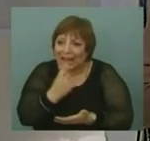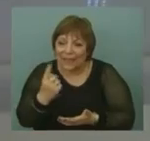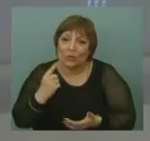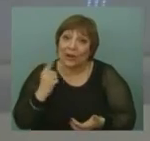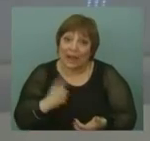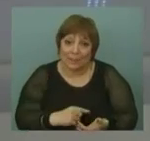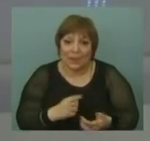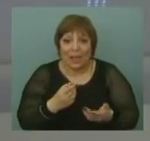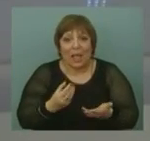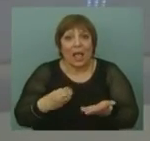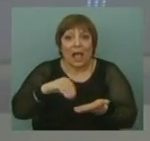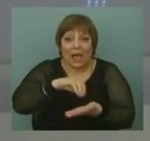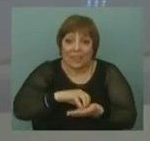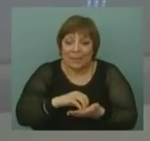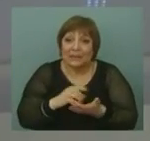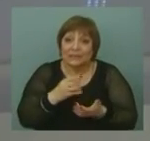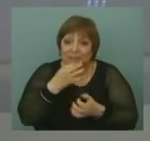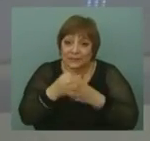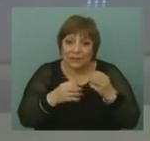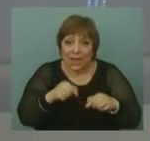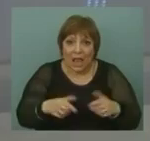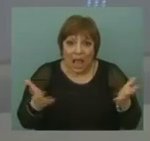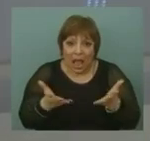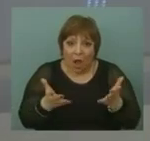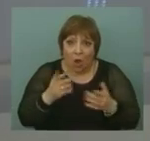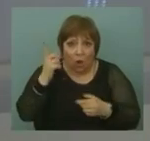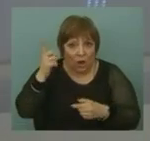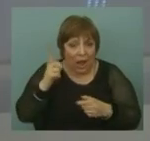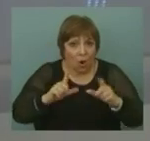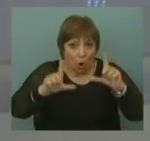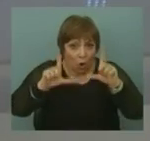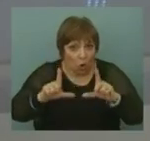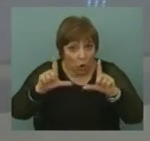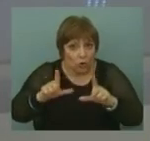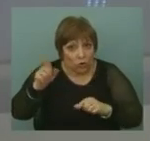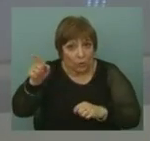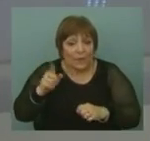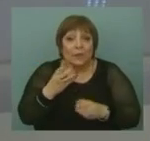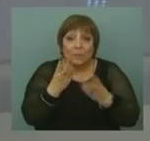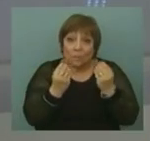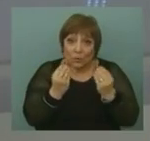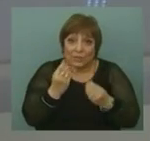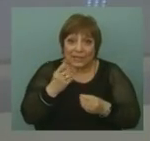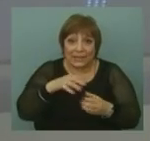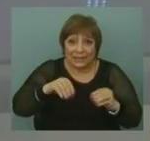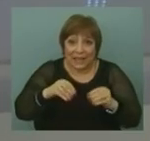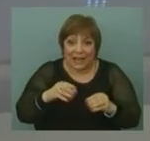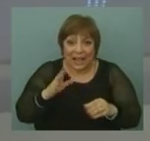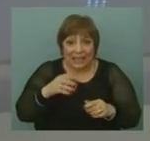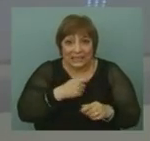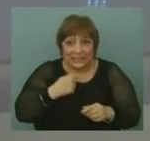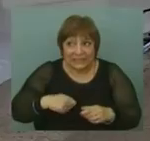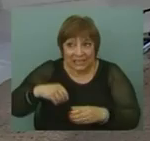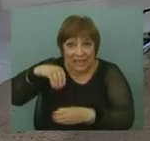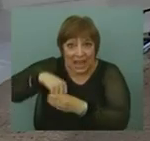Sí, además los hechos que están ocurriendo en Hong Kong hace acordar a lo que pasó en la plaza de Tiananmen, en la propia China,